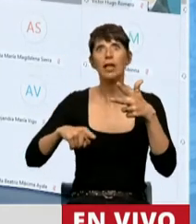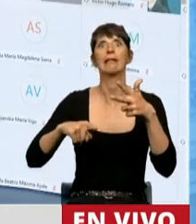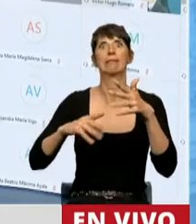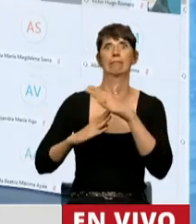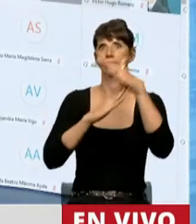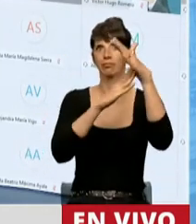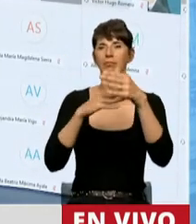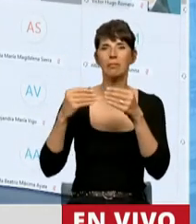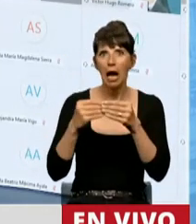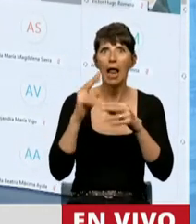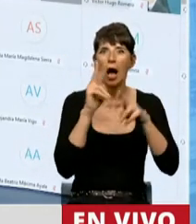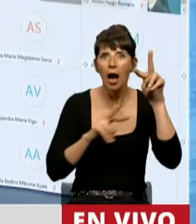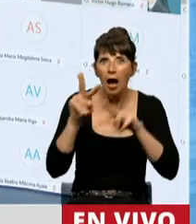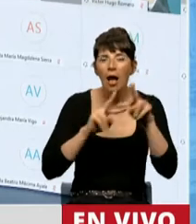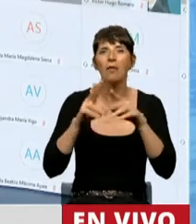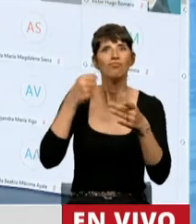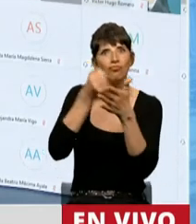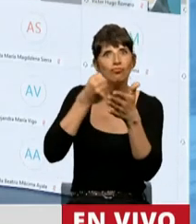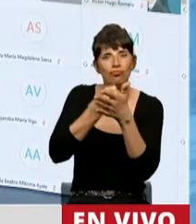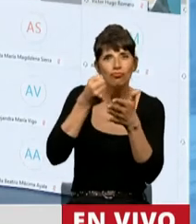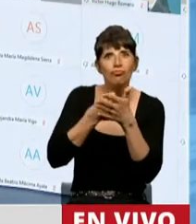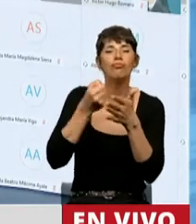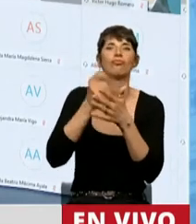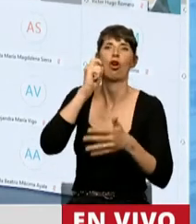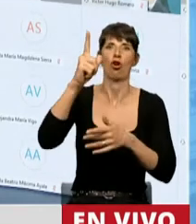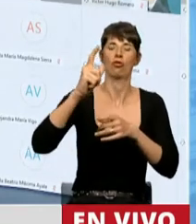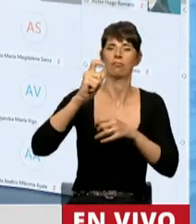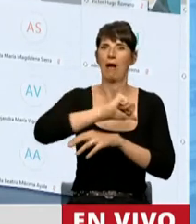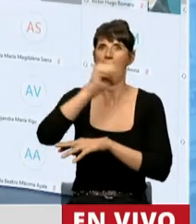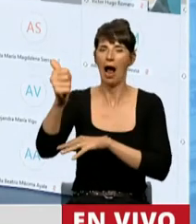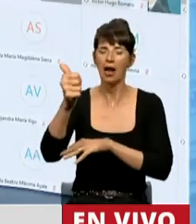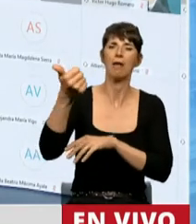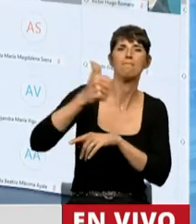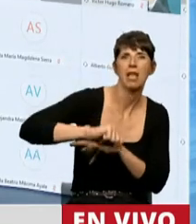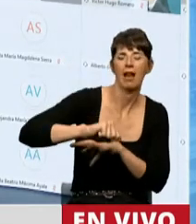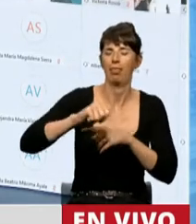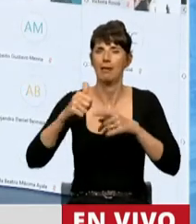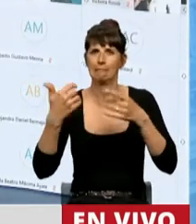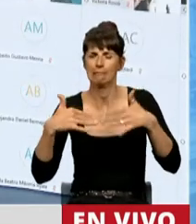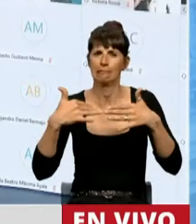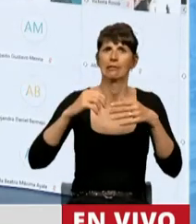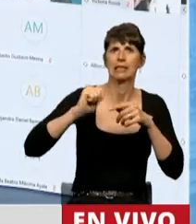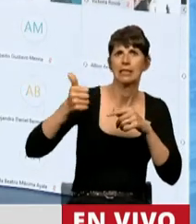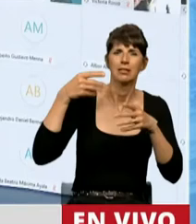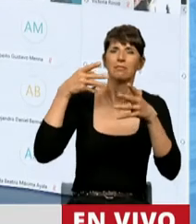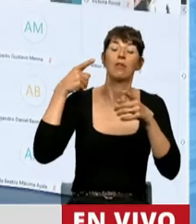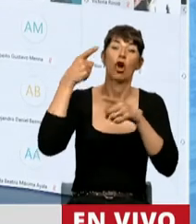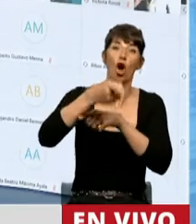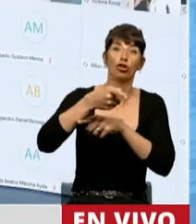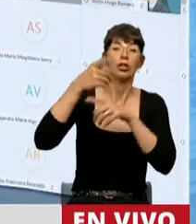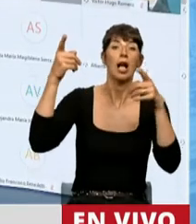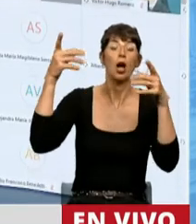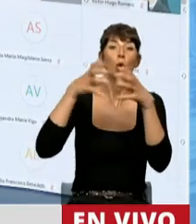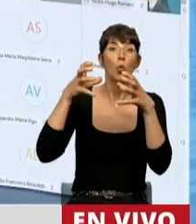cambiando el curso de nuestro destino como nación. Luego de varias derrotas y retrocesos del Ejército del Norte, estas valientes tropas